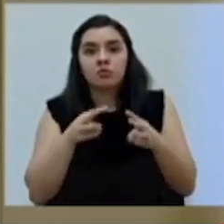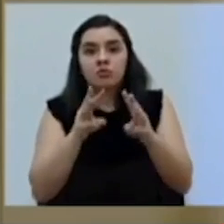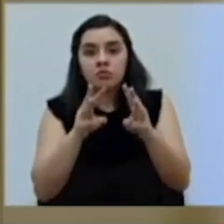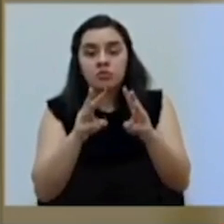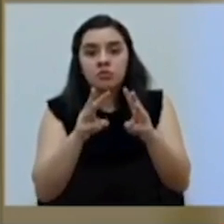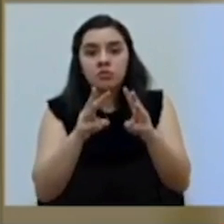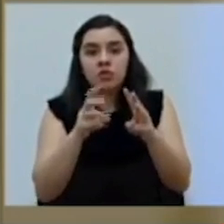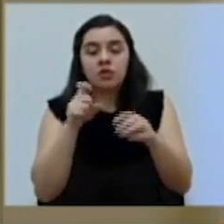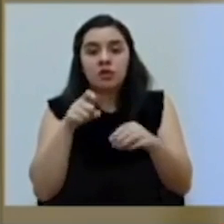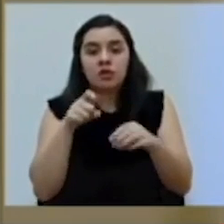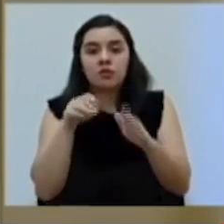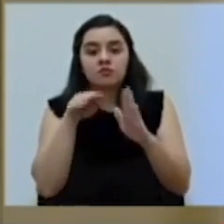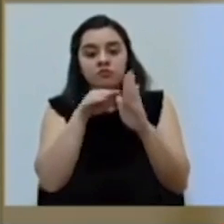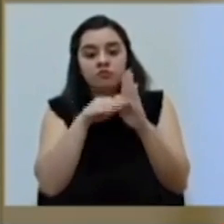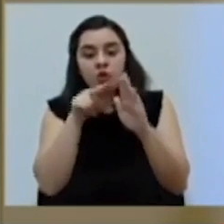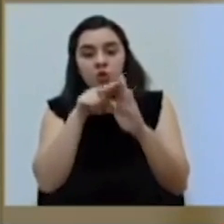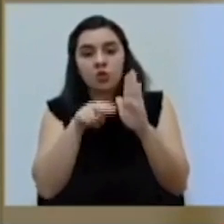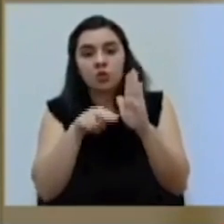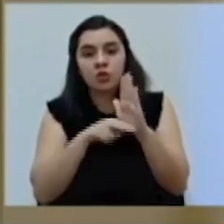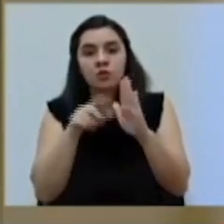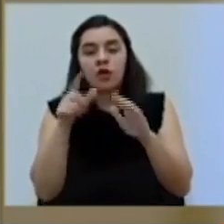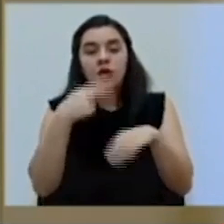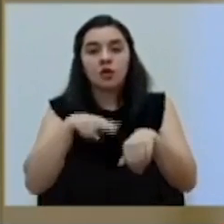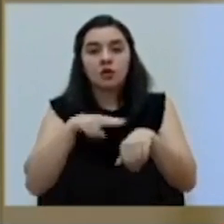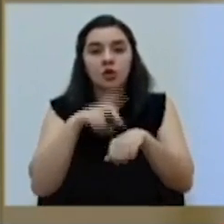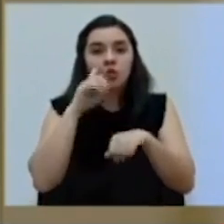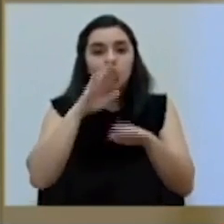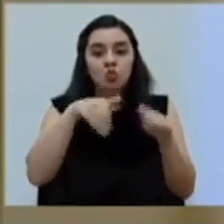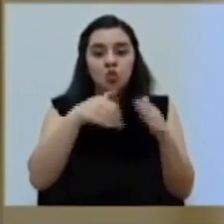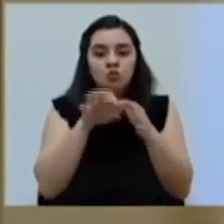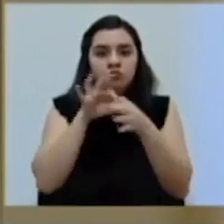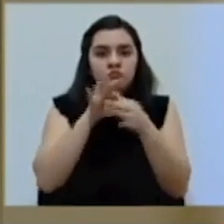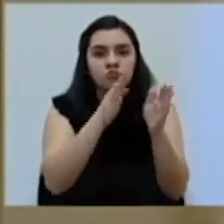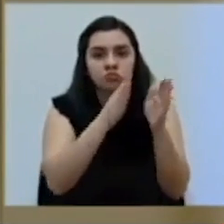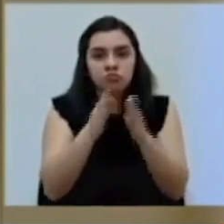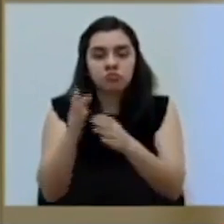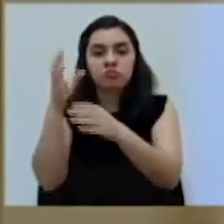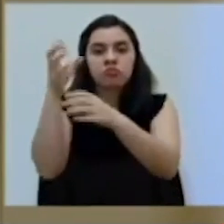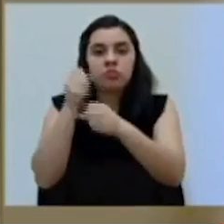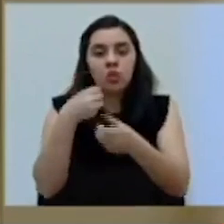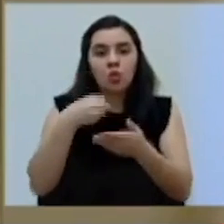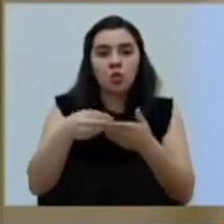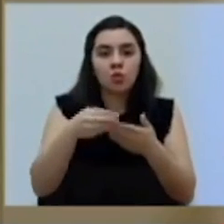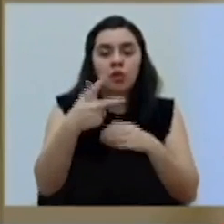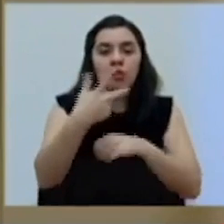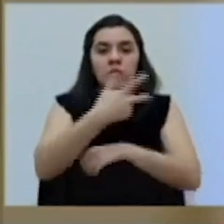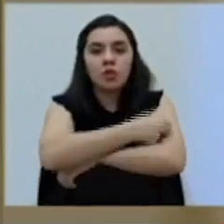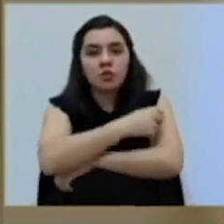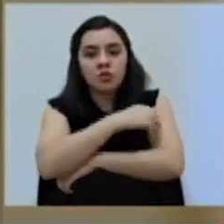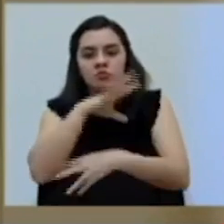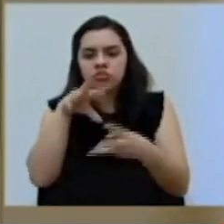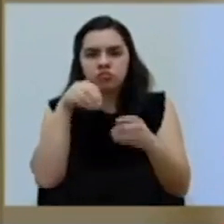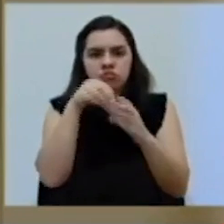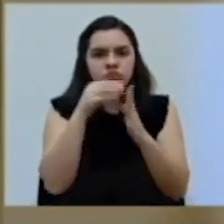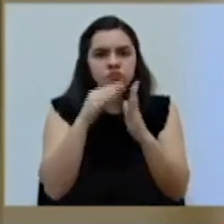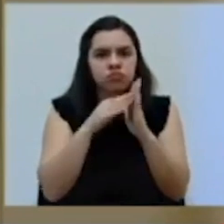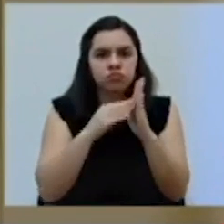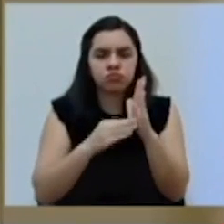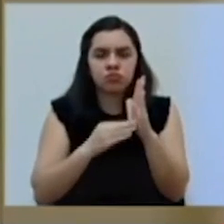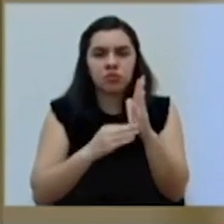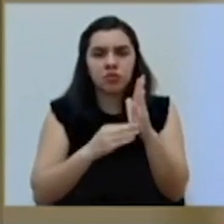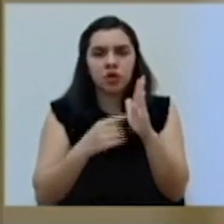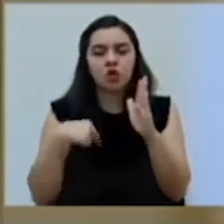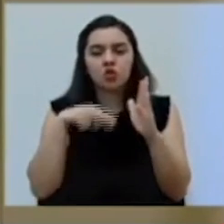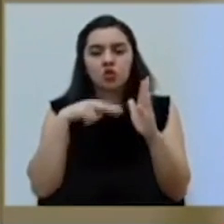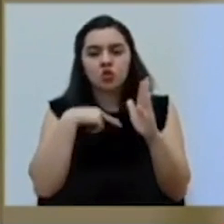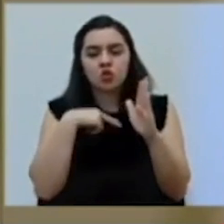están contemplados en la normativa nacional para todo lo que es la logística, adquisición y vacunación. Y vamos a procurar justamente que